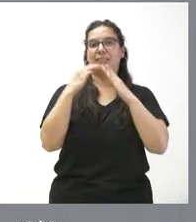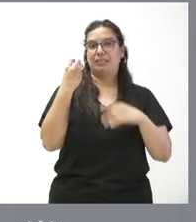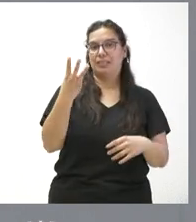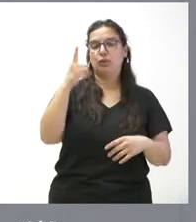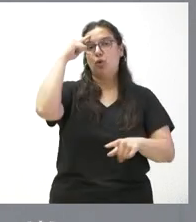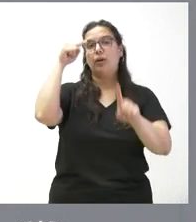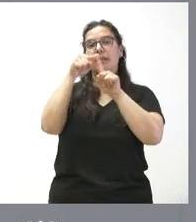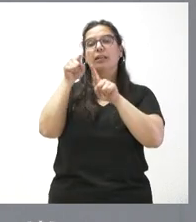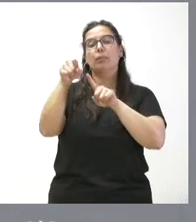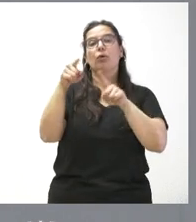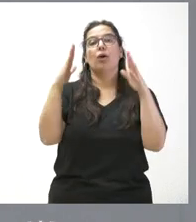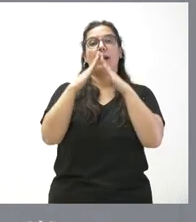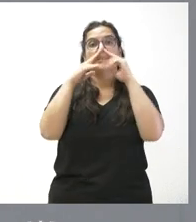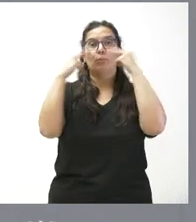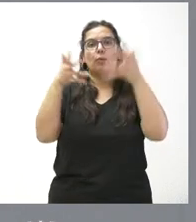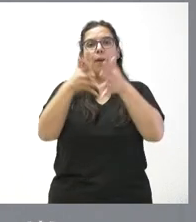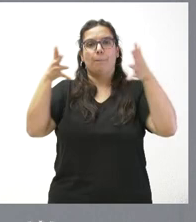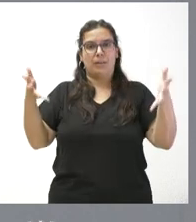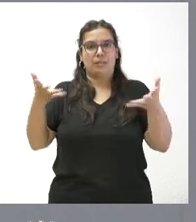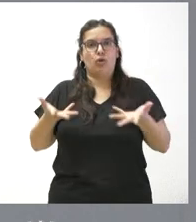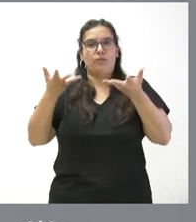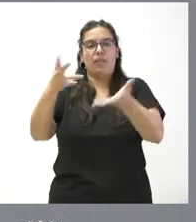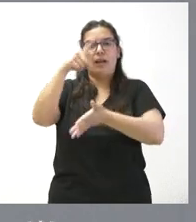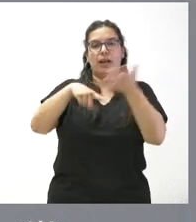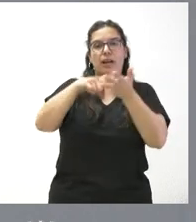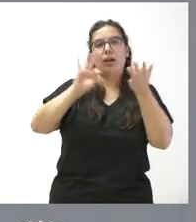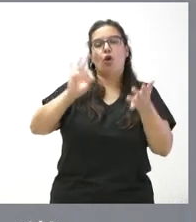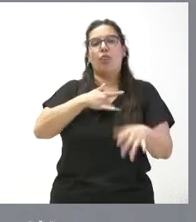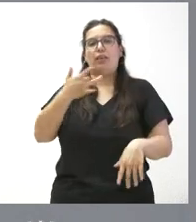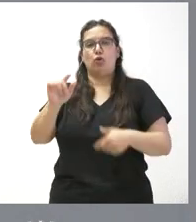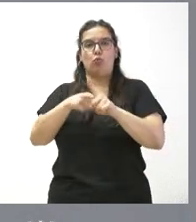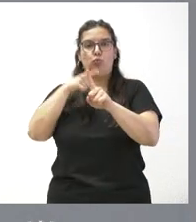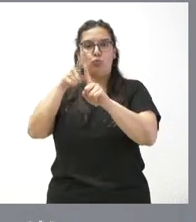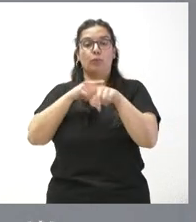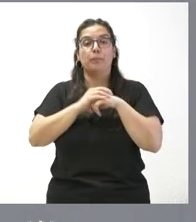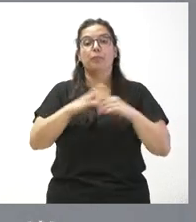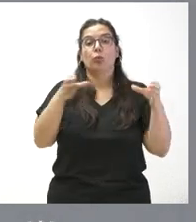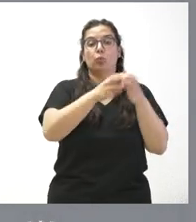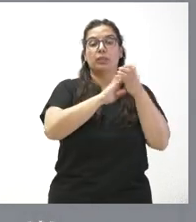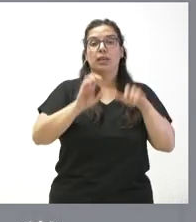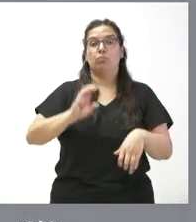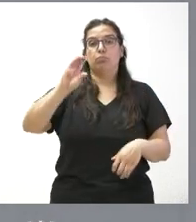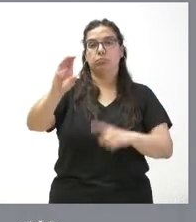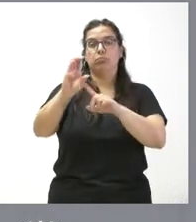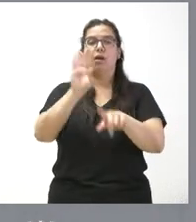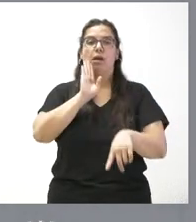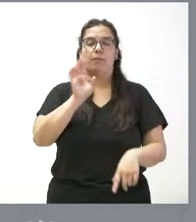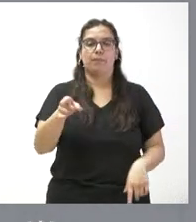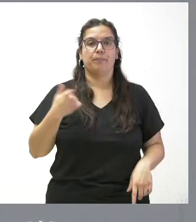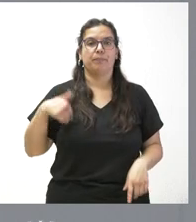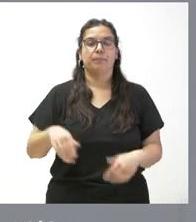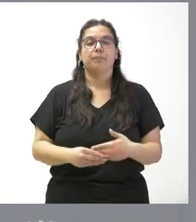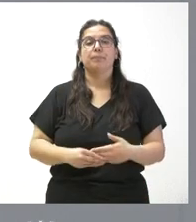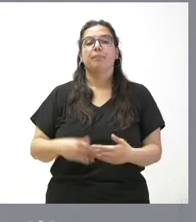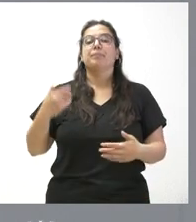la finalidad de aumentar el parque público destinado al alquiler o cesión de uso. La Junta de Castilla y León pone el importe que les he citado. Se